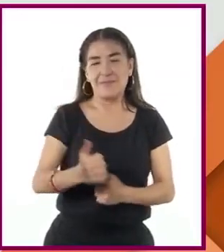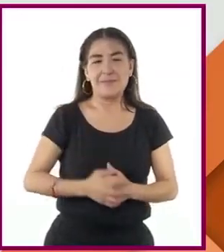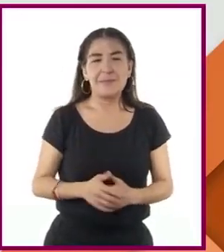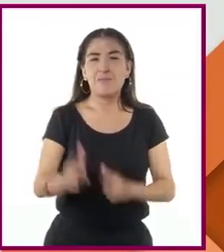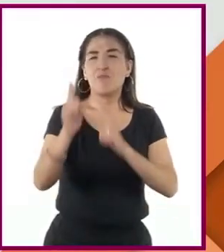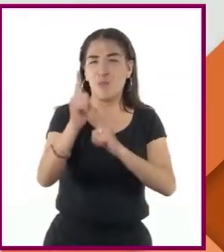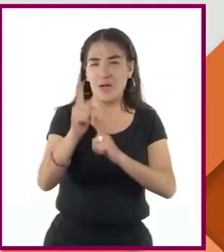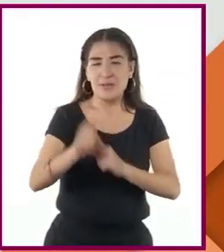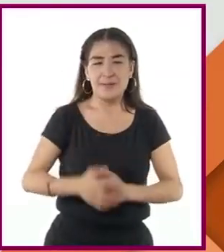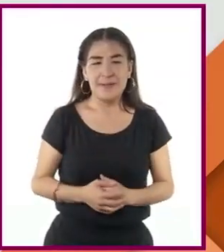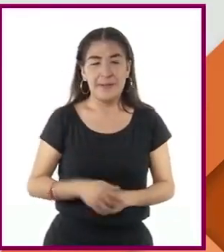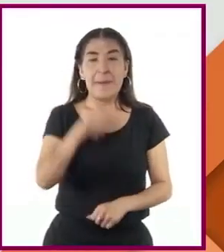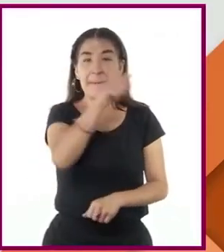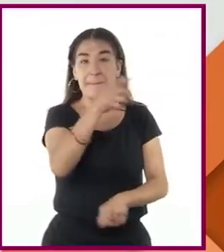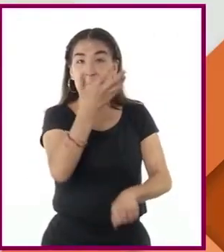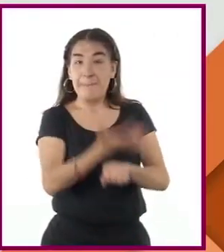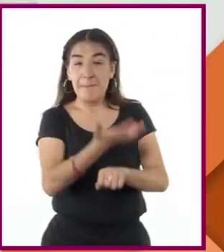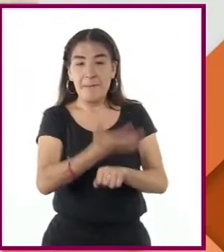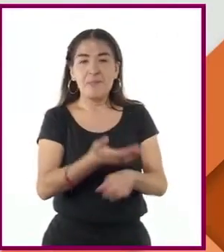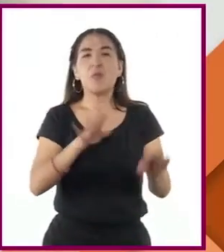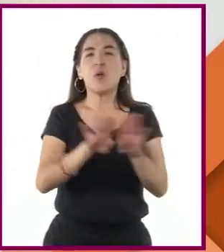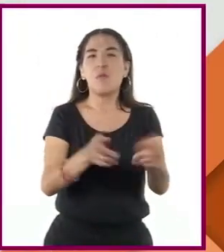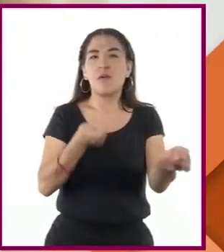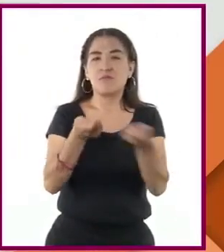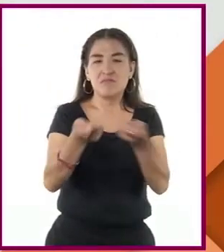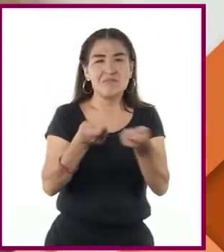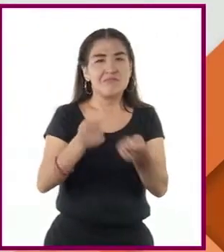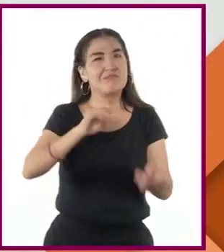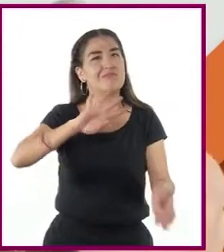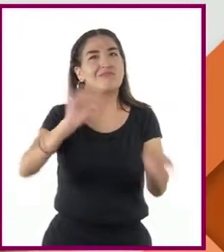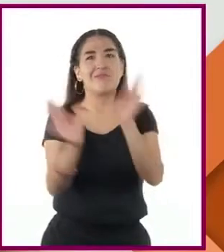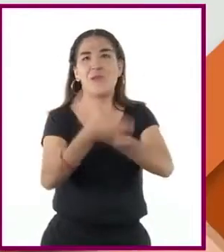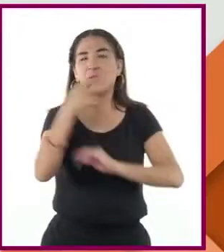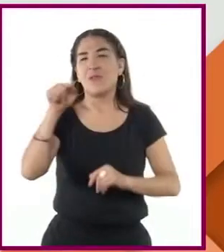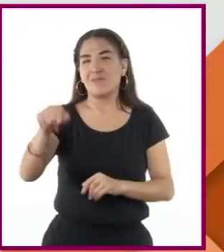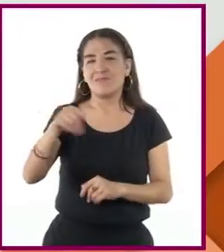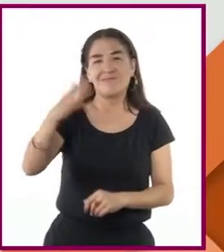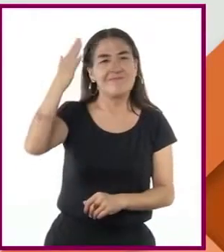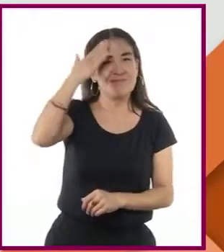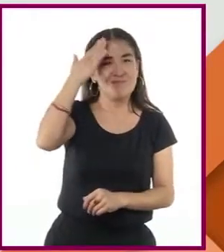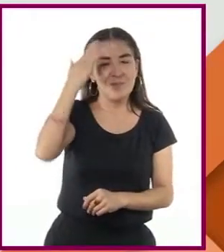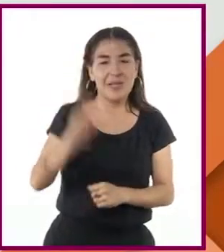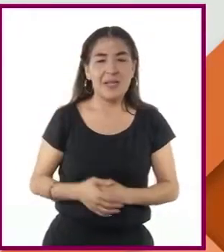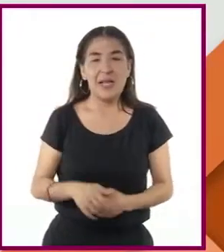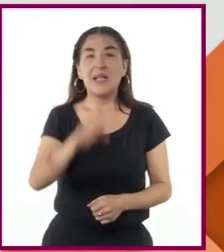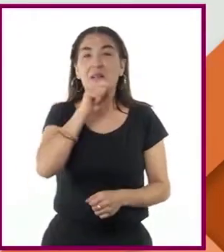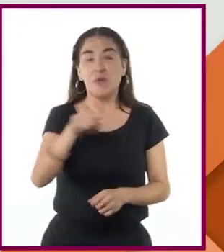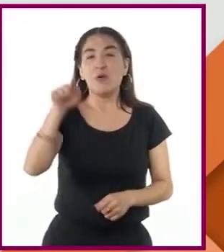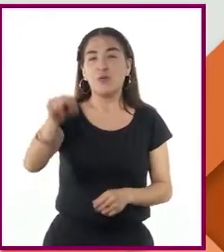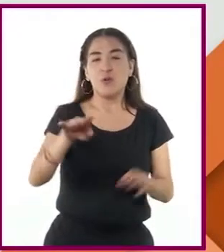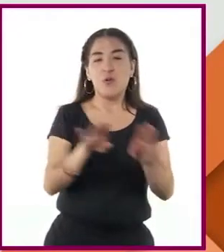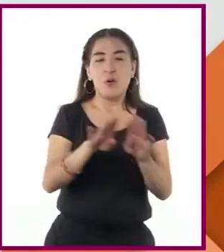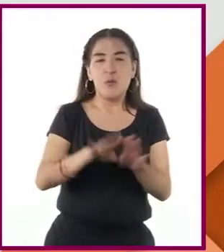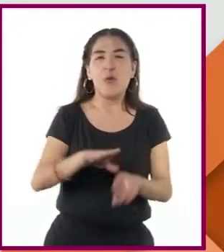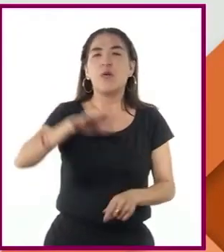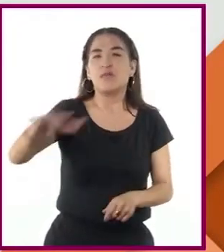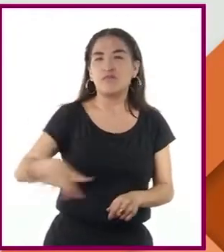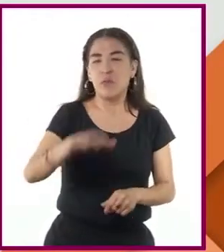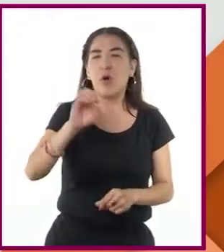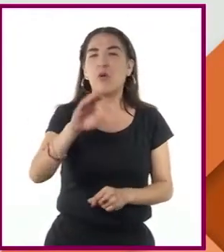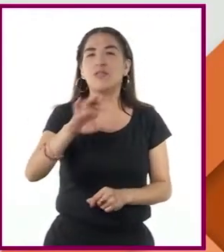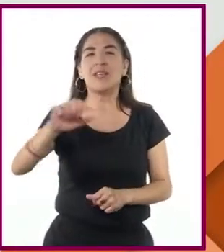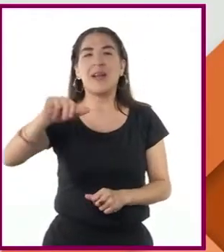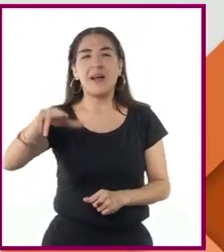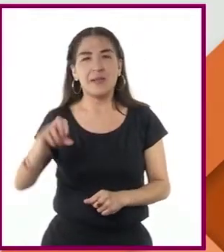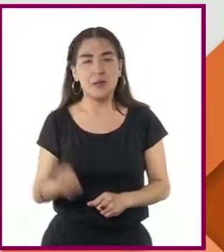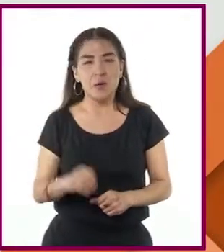Los Estados Unidos de América controlaban y dominaban el resto del mundo capitalista, además del hemisferio occidental y los océanos, asumiendo